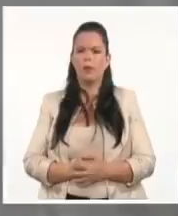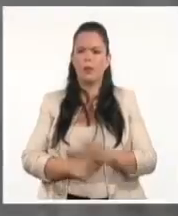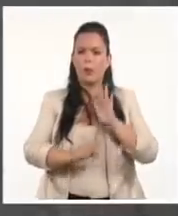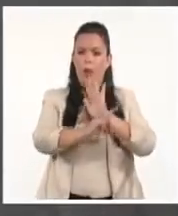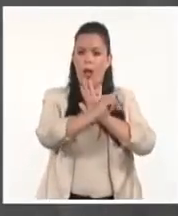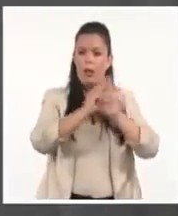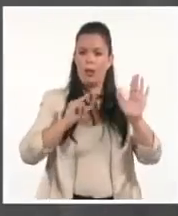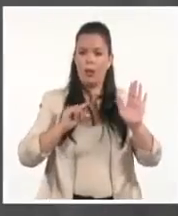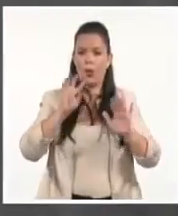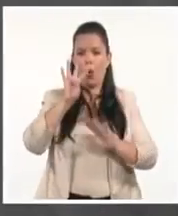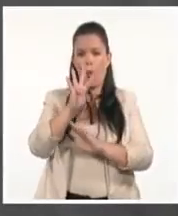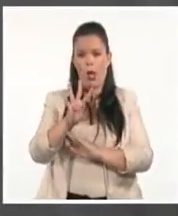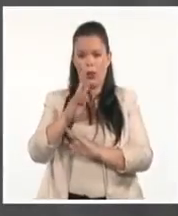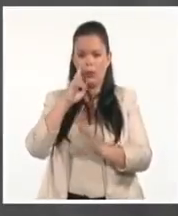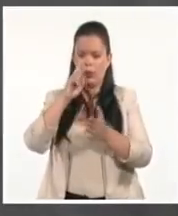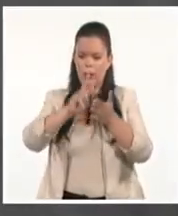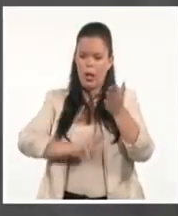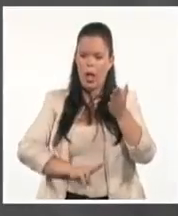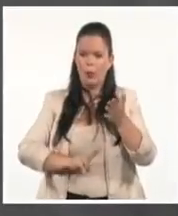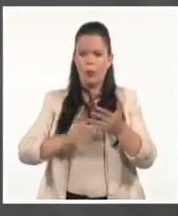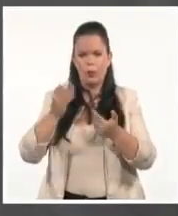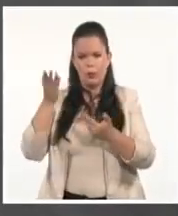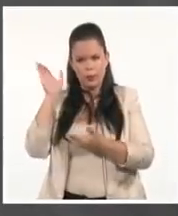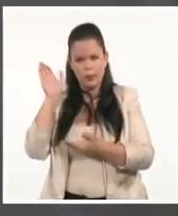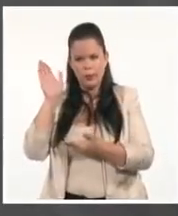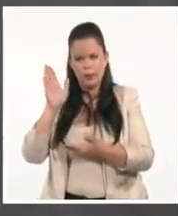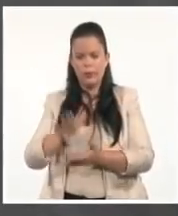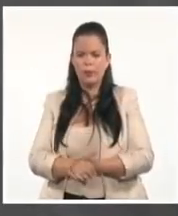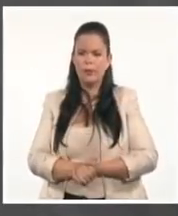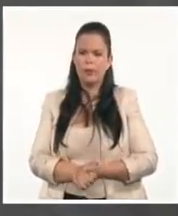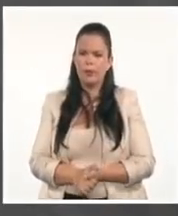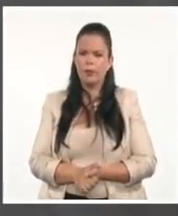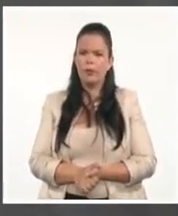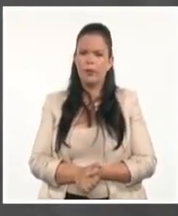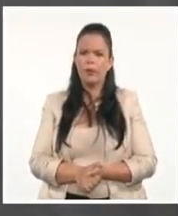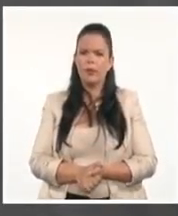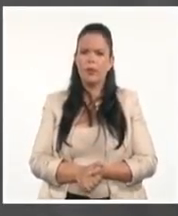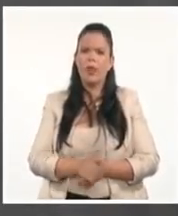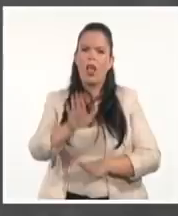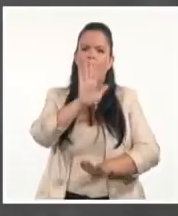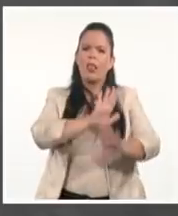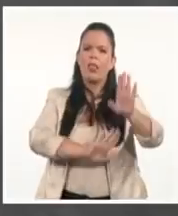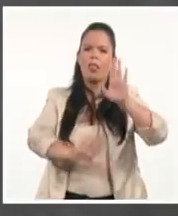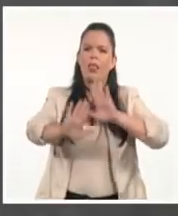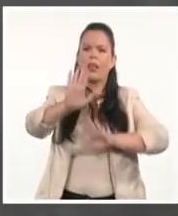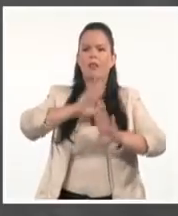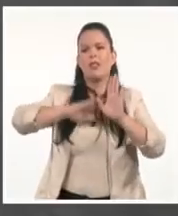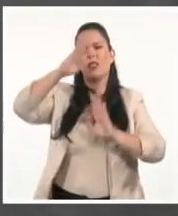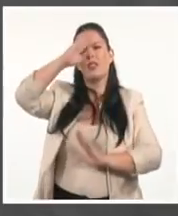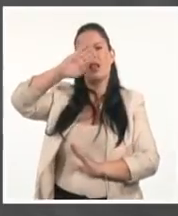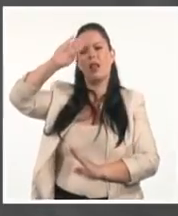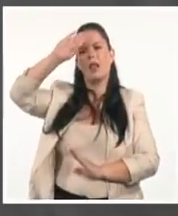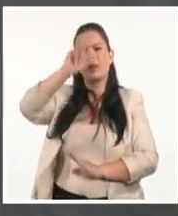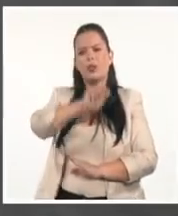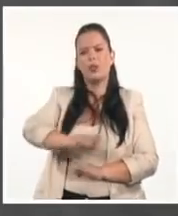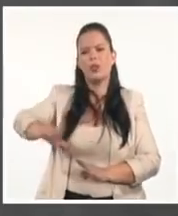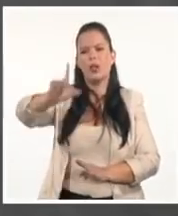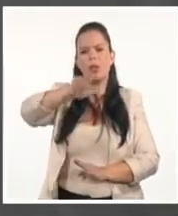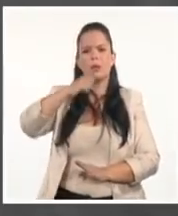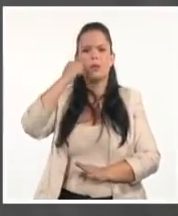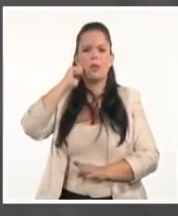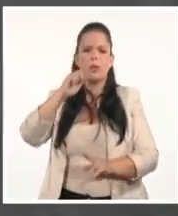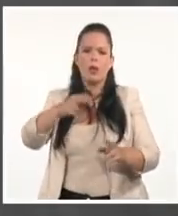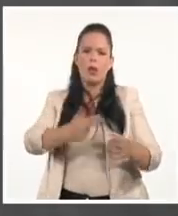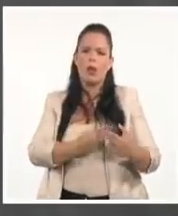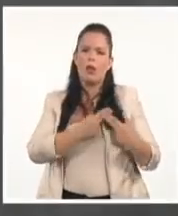y leerlo entre todos. Dice, la defensa de la patria socialista es el más grande honor y el deber supremo